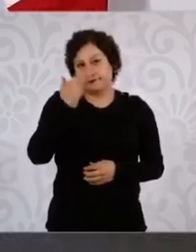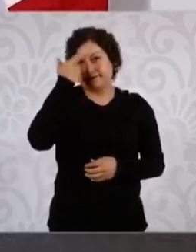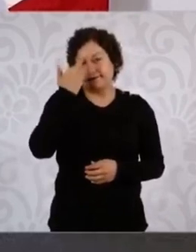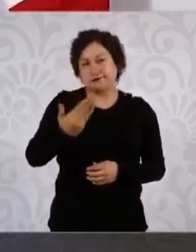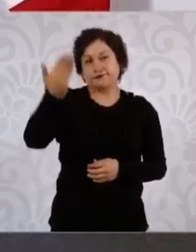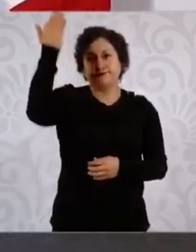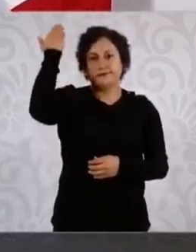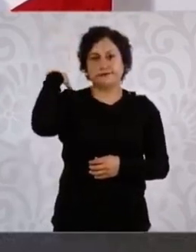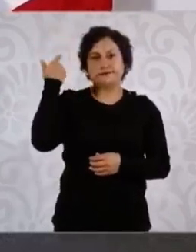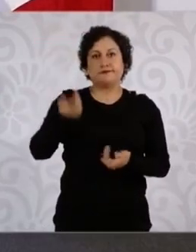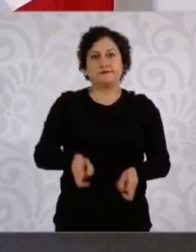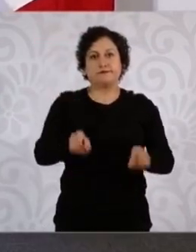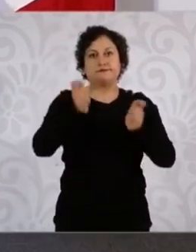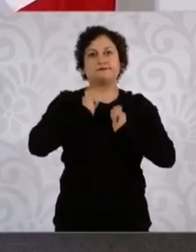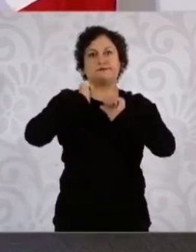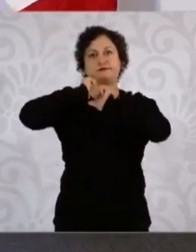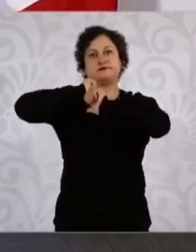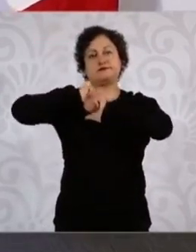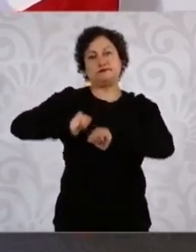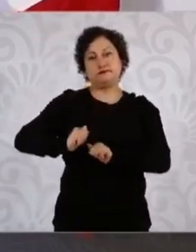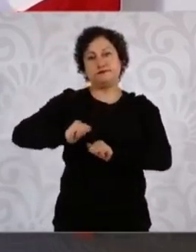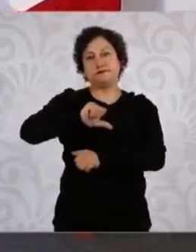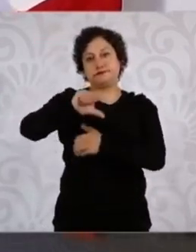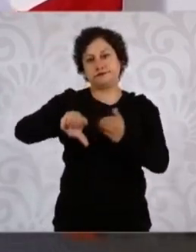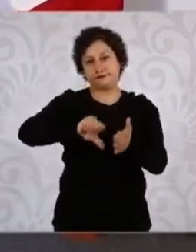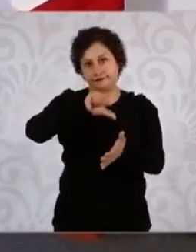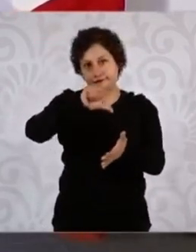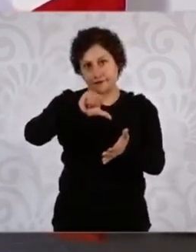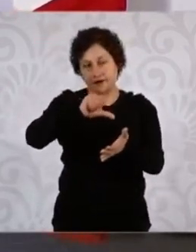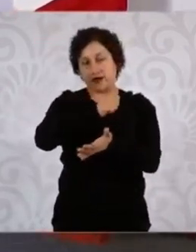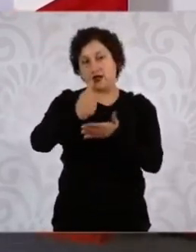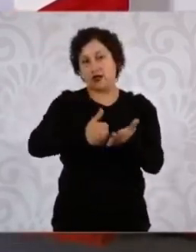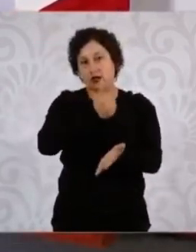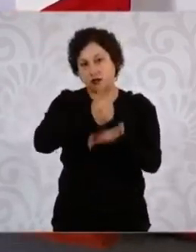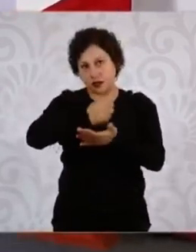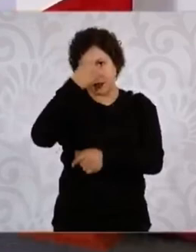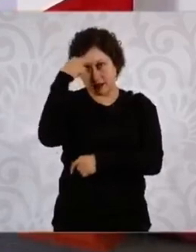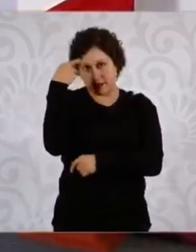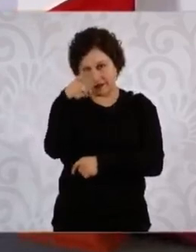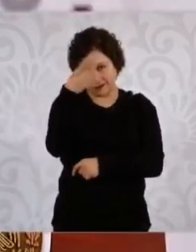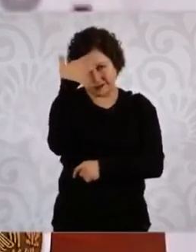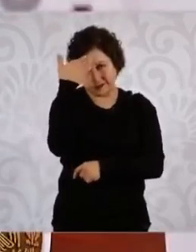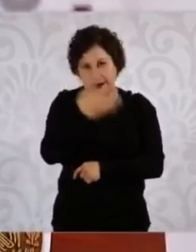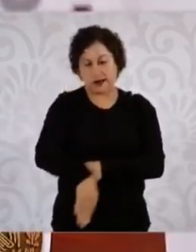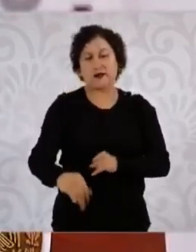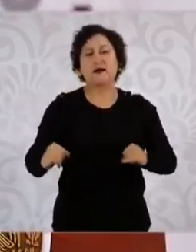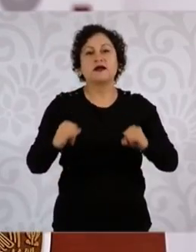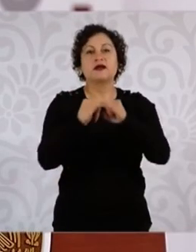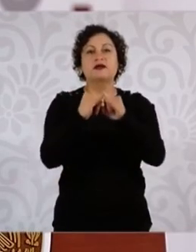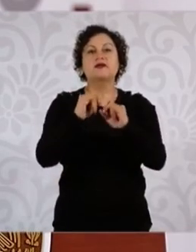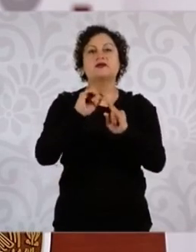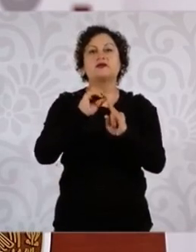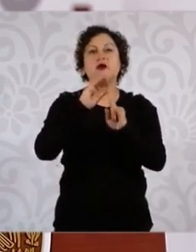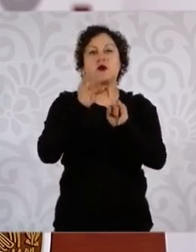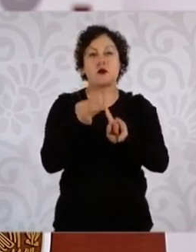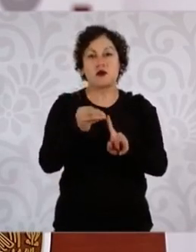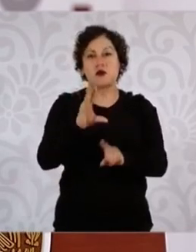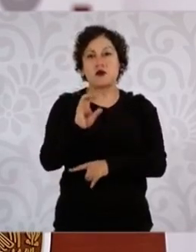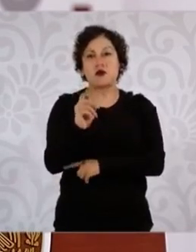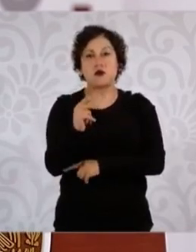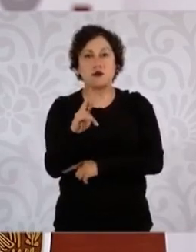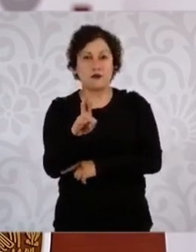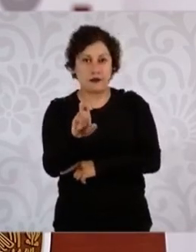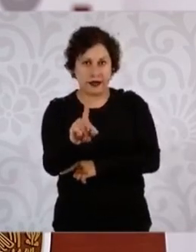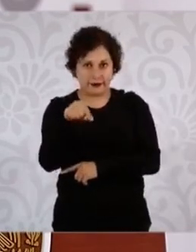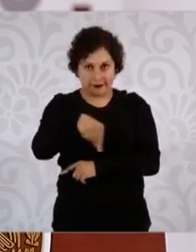en Copred, así se llama el organismo de la Ciudad de México que atiende discriminación, se hizo